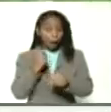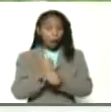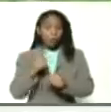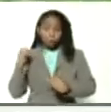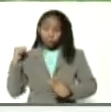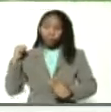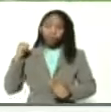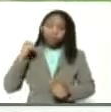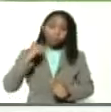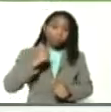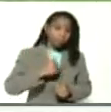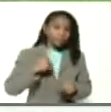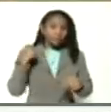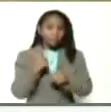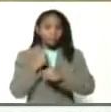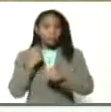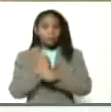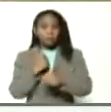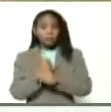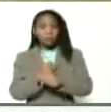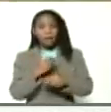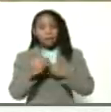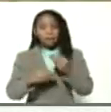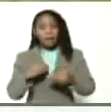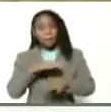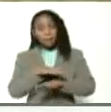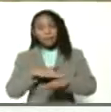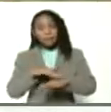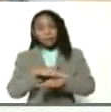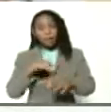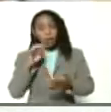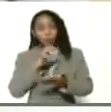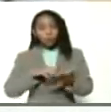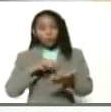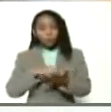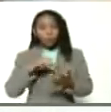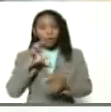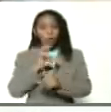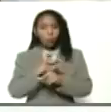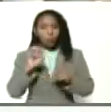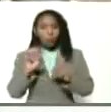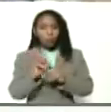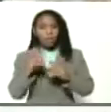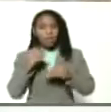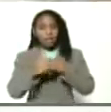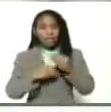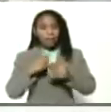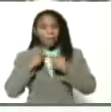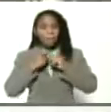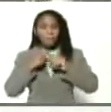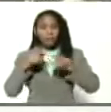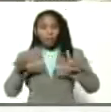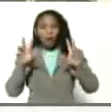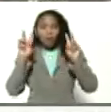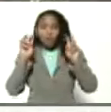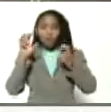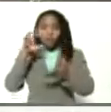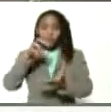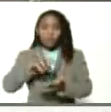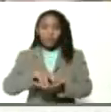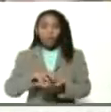desburocratizar el ministerio de agricultura ha costado ha costado tiempo de expandir el nuevo estado